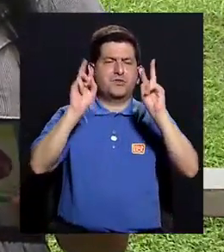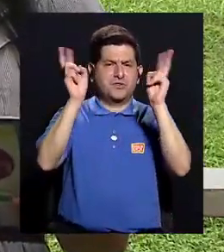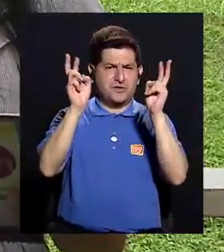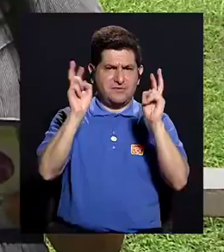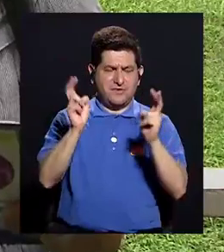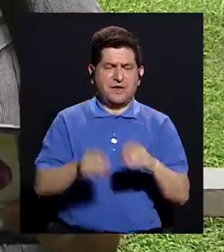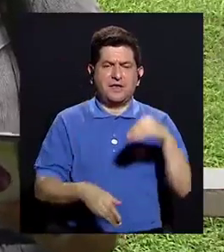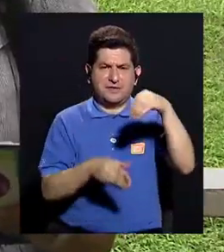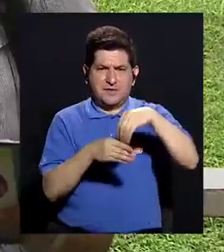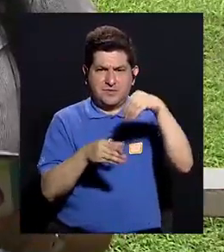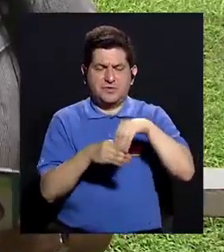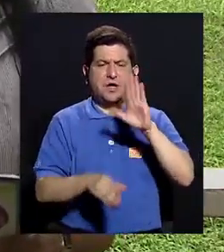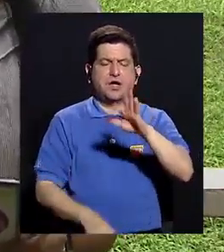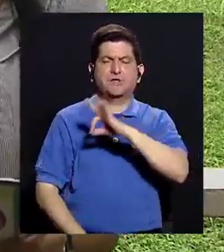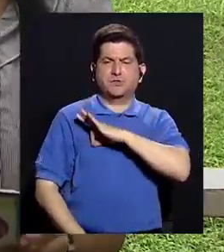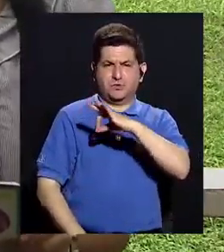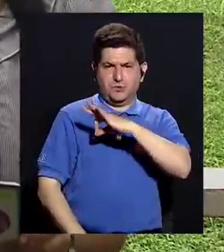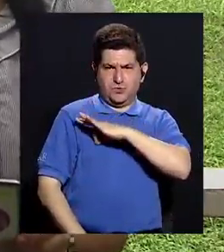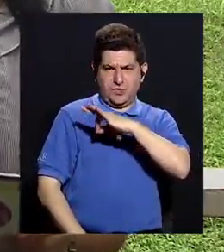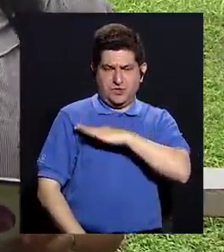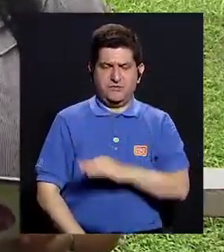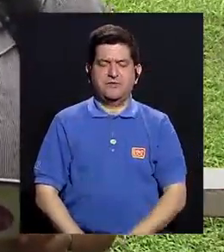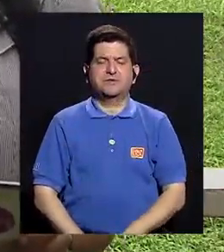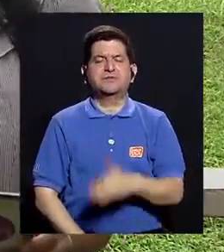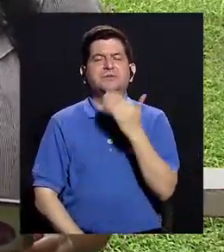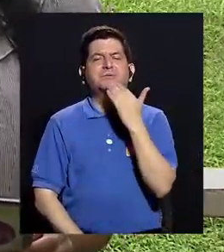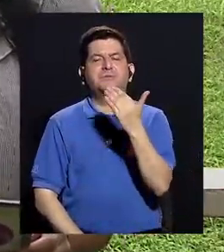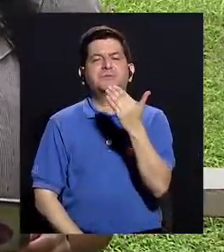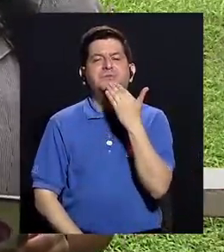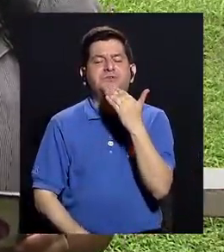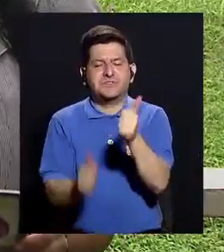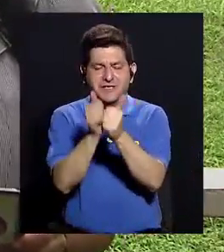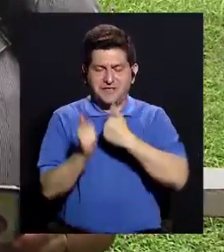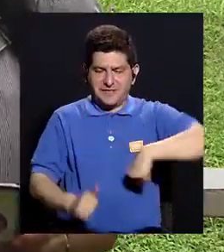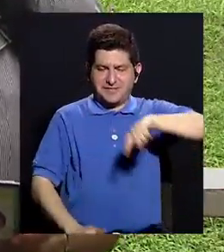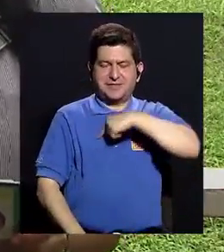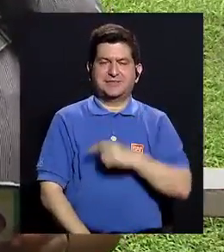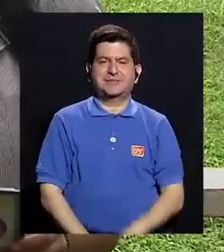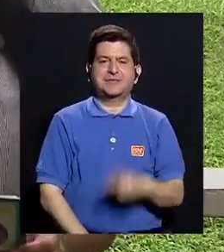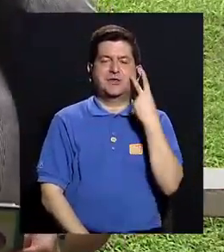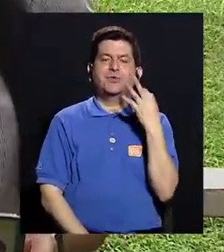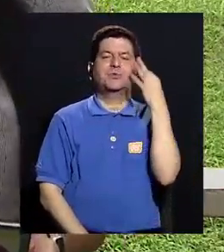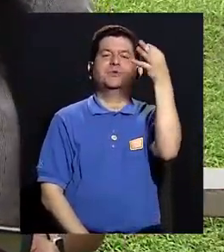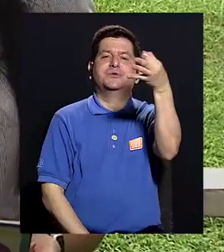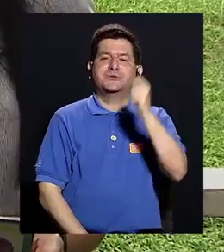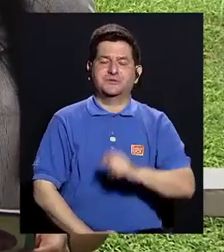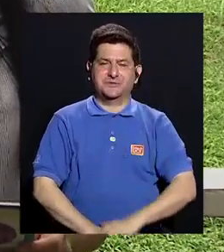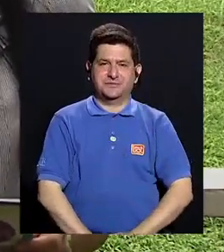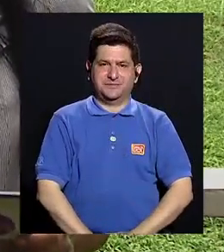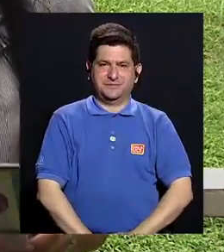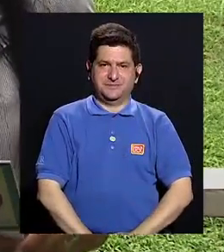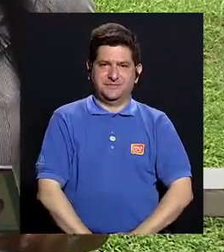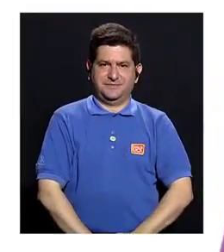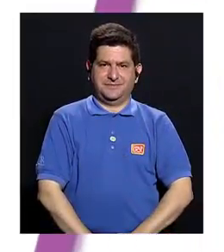temas para aportar a su bienestar y muchísimas gracias por acompañarnos. Hasta pronto.